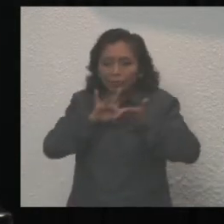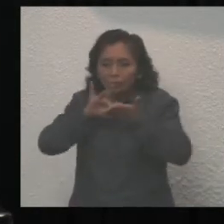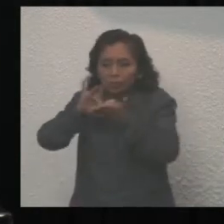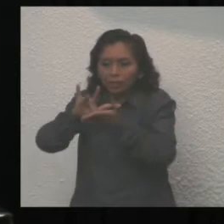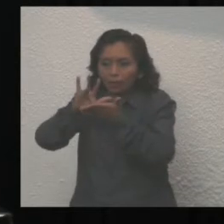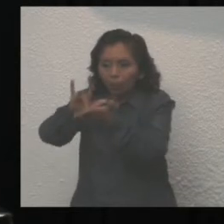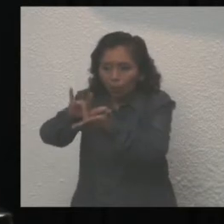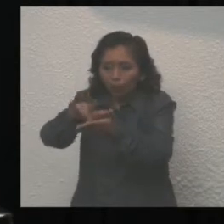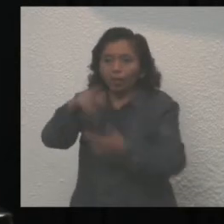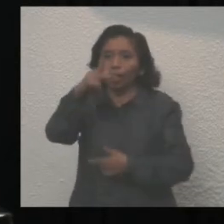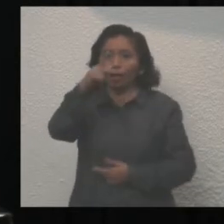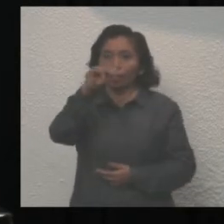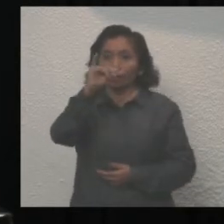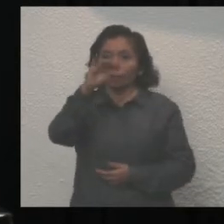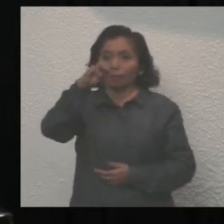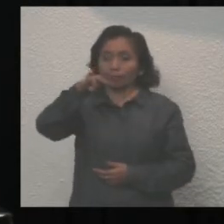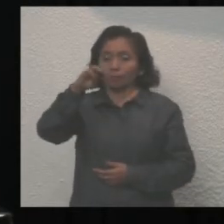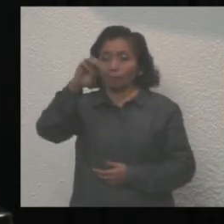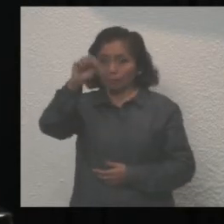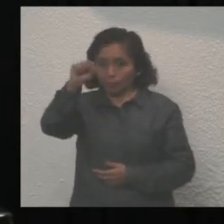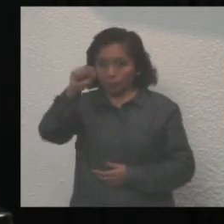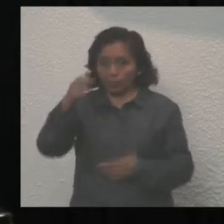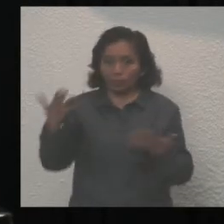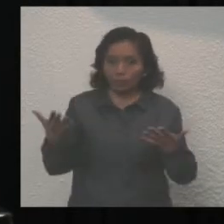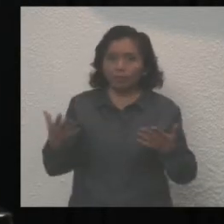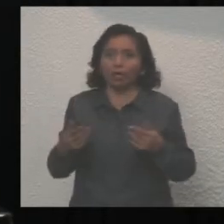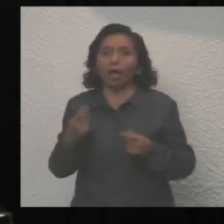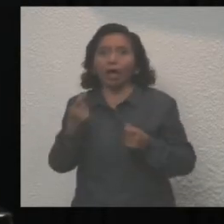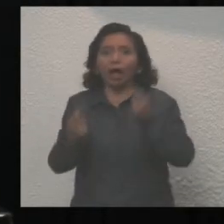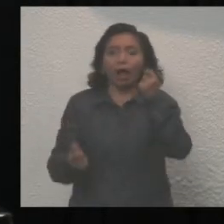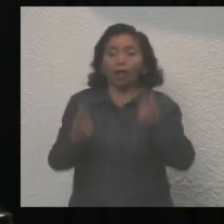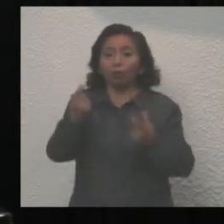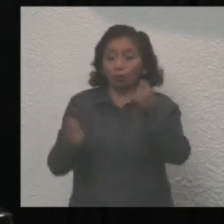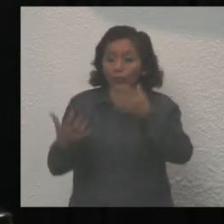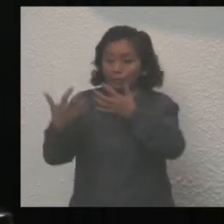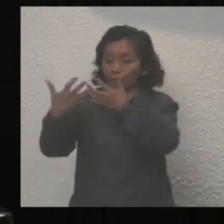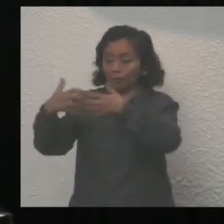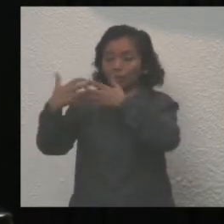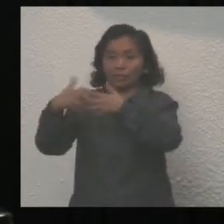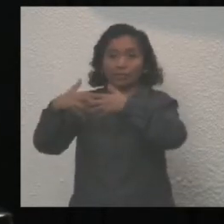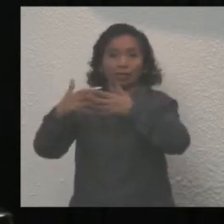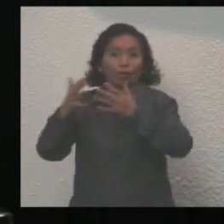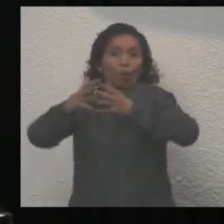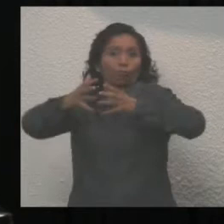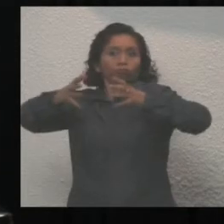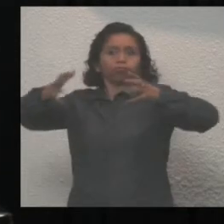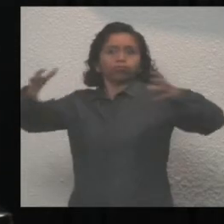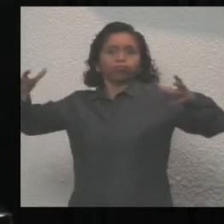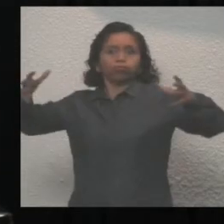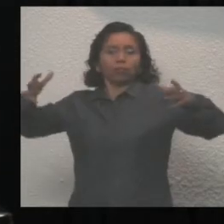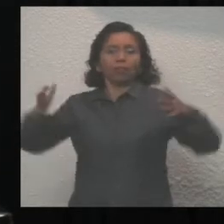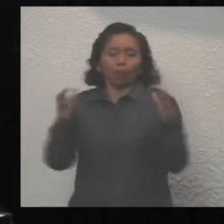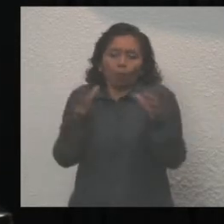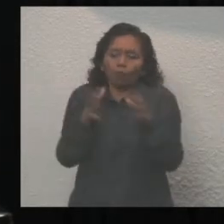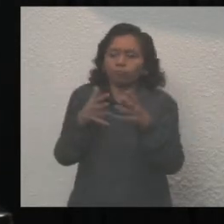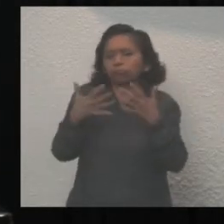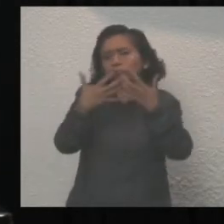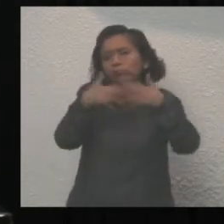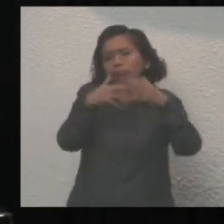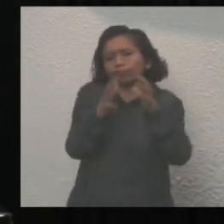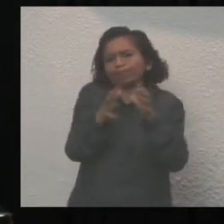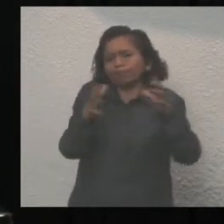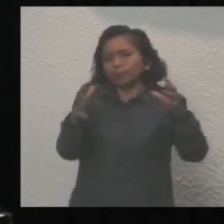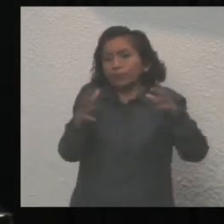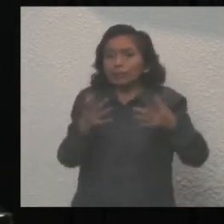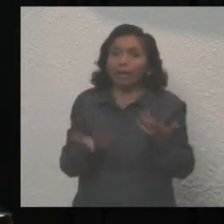las pymes. Los que sobrevivieron fueron las empresas grandes o las empresas medianas que mantenían ahorros